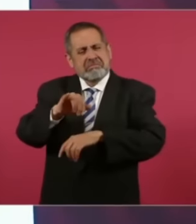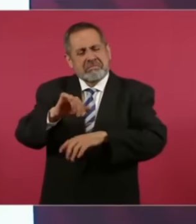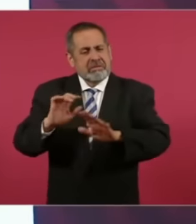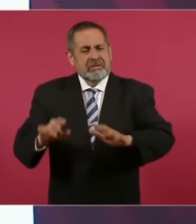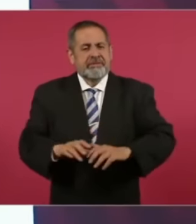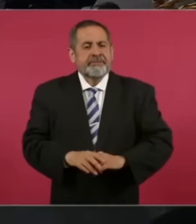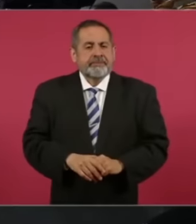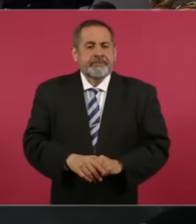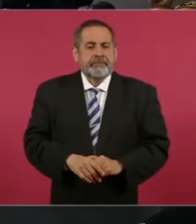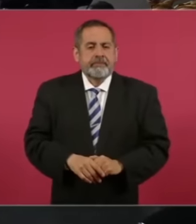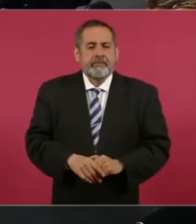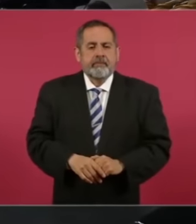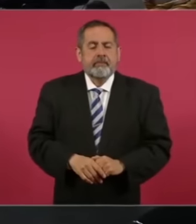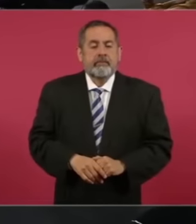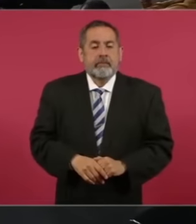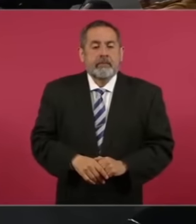Este